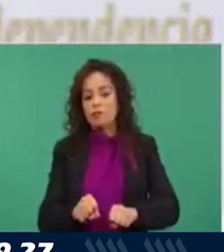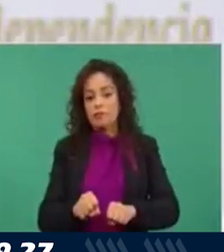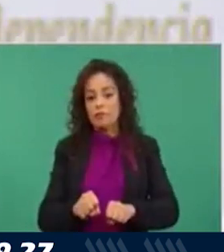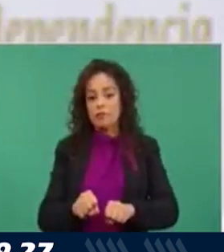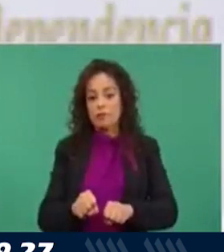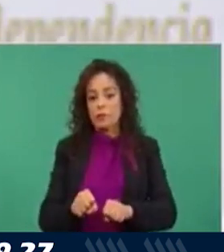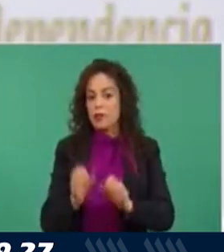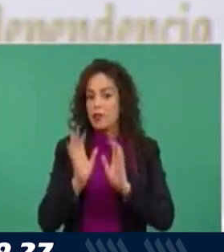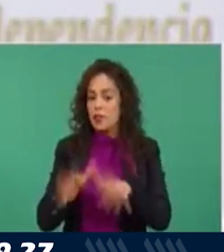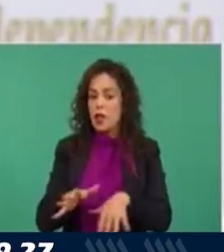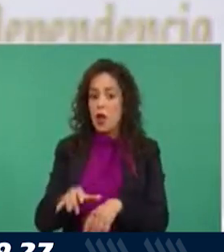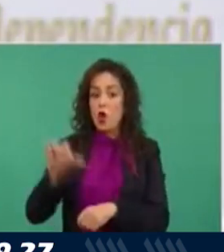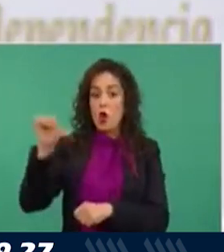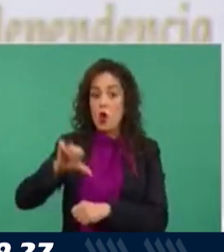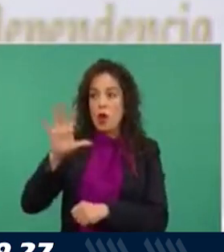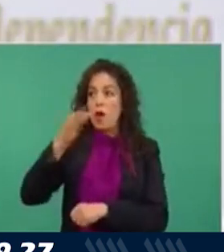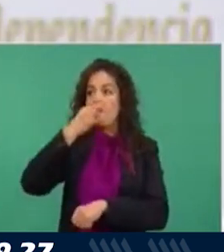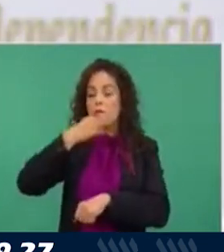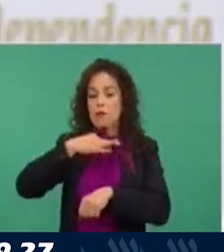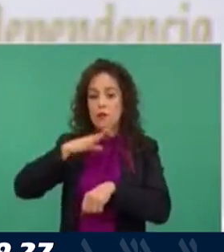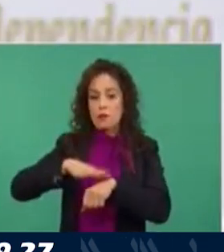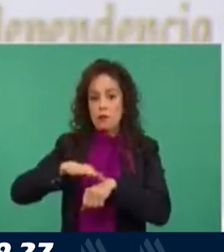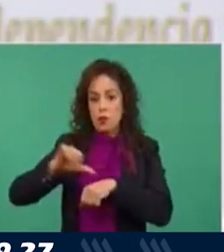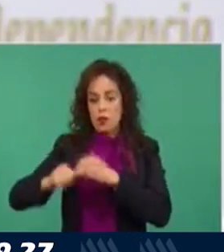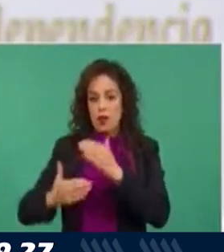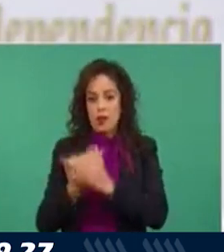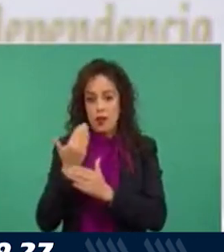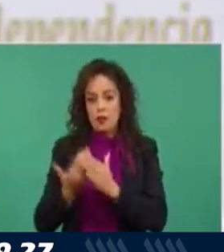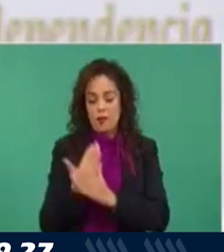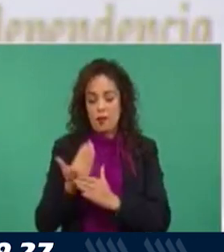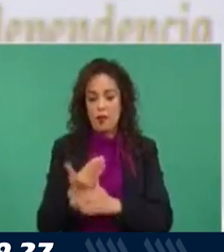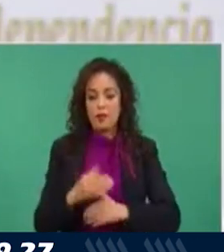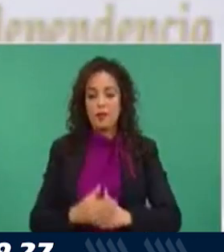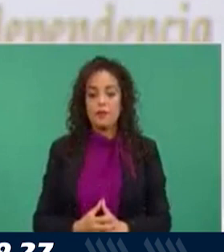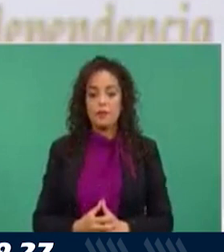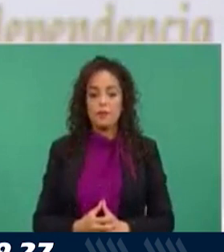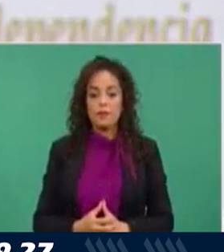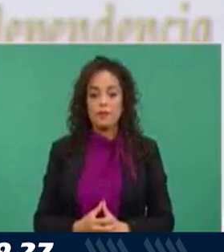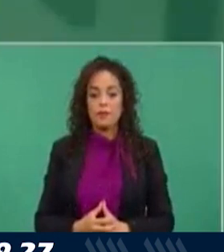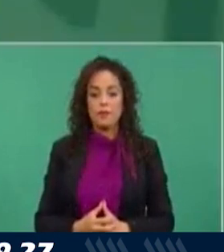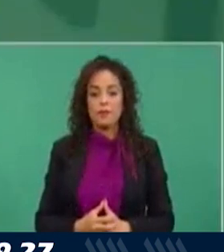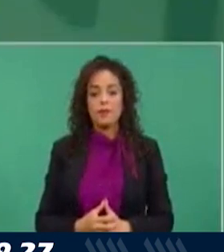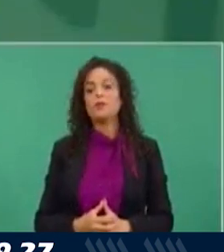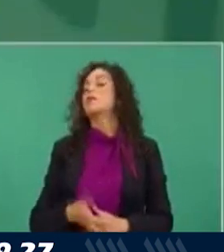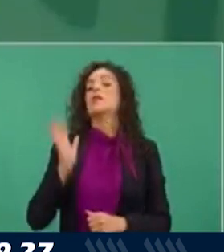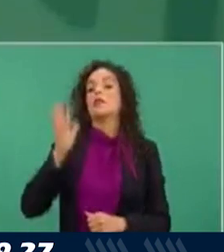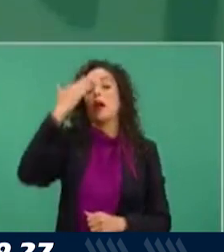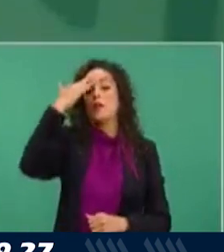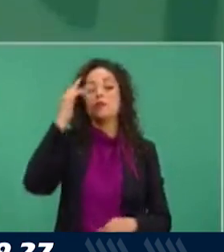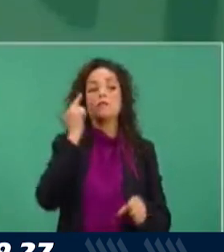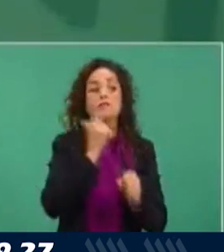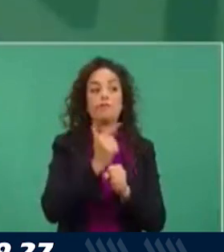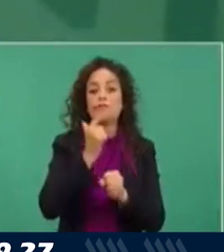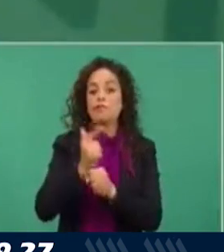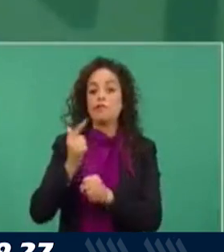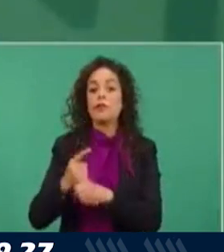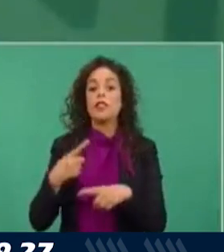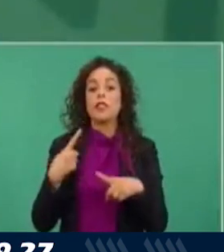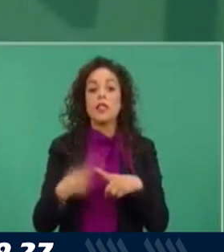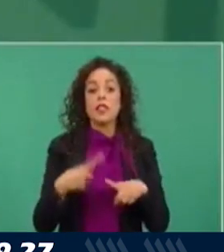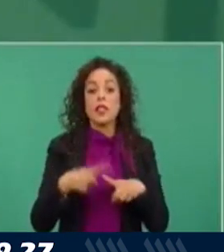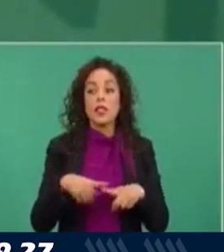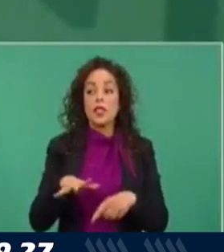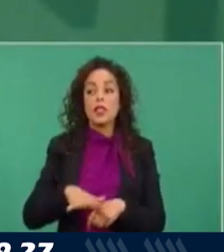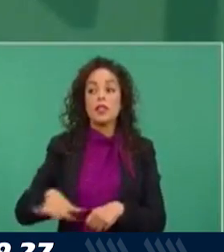la mañana se informó en el Gabinete de Seguridad y se tienen identificados a los que participaron